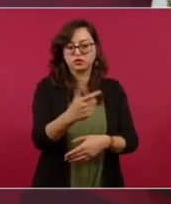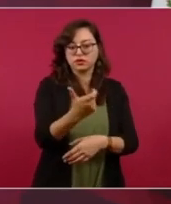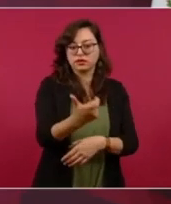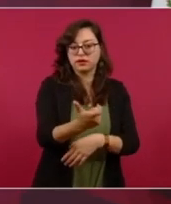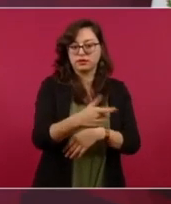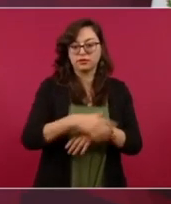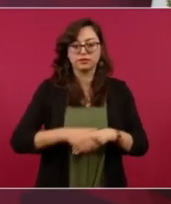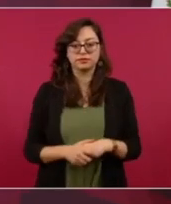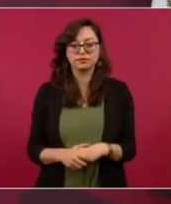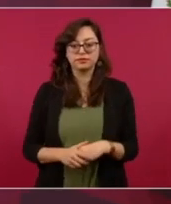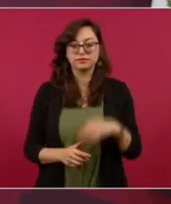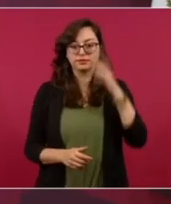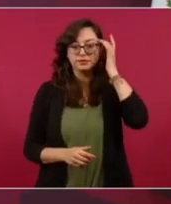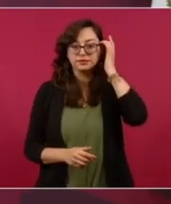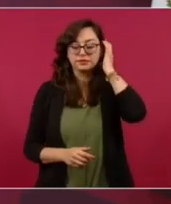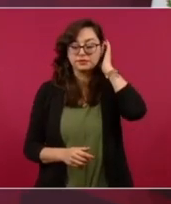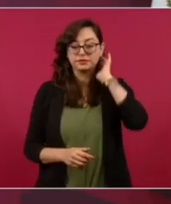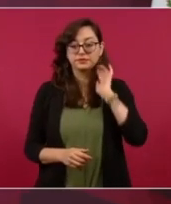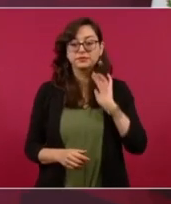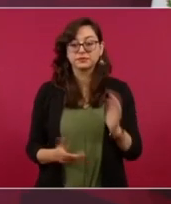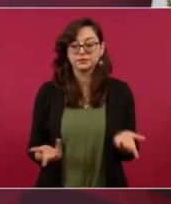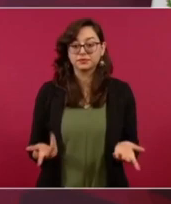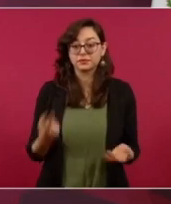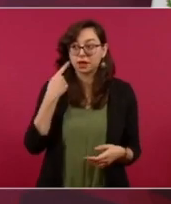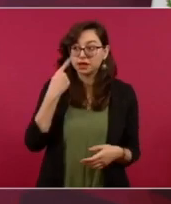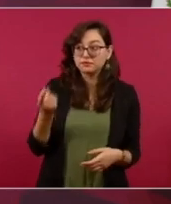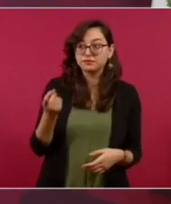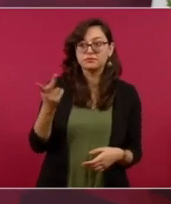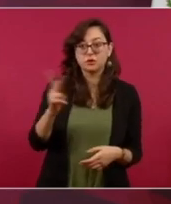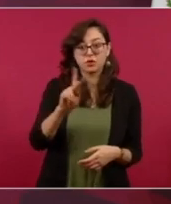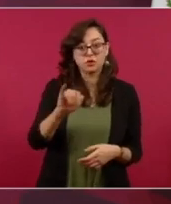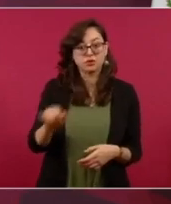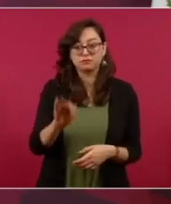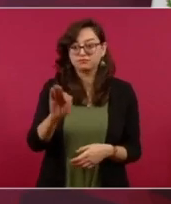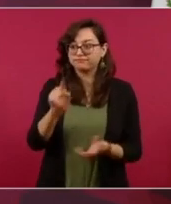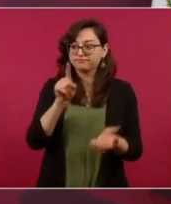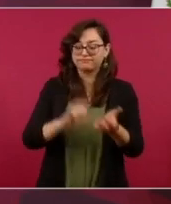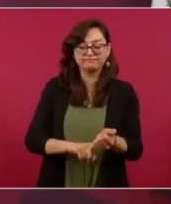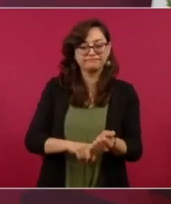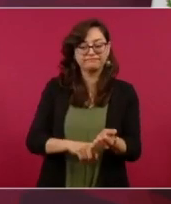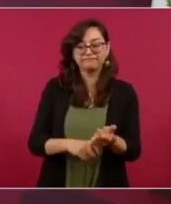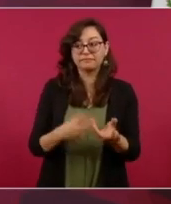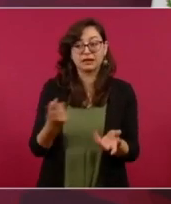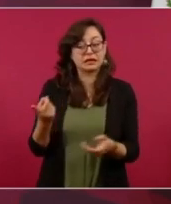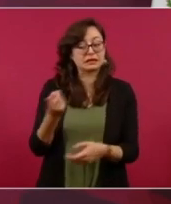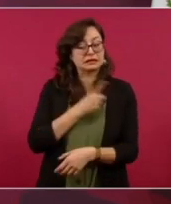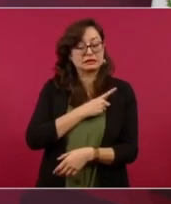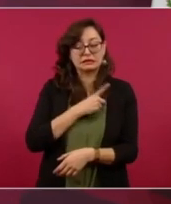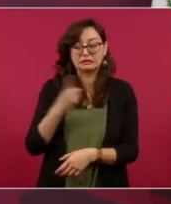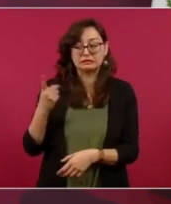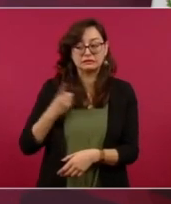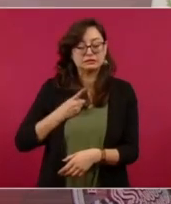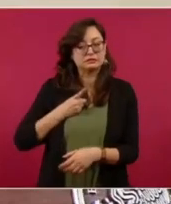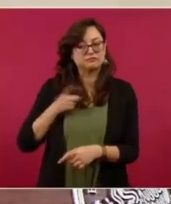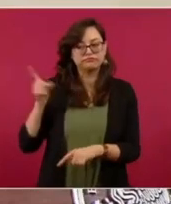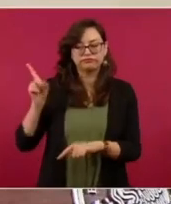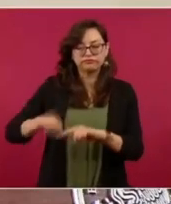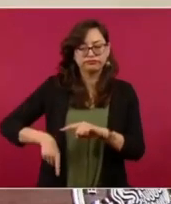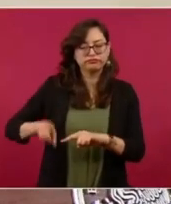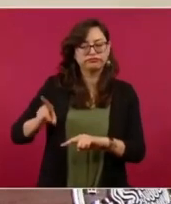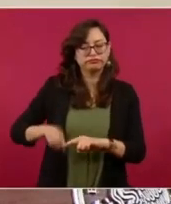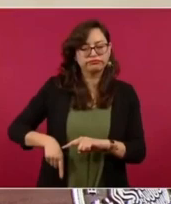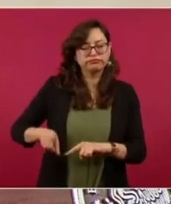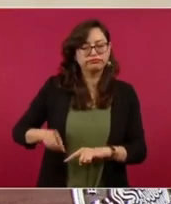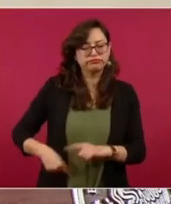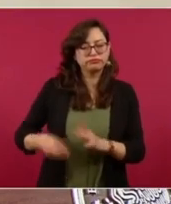jueces, magistrados,